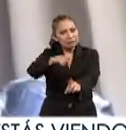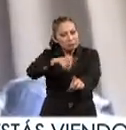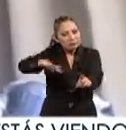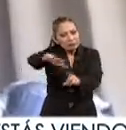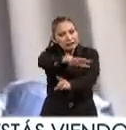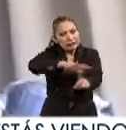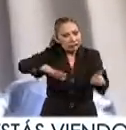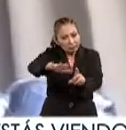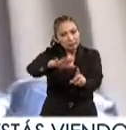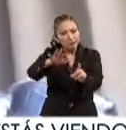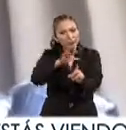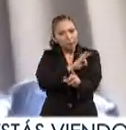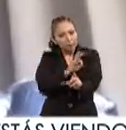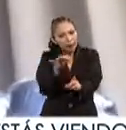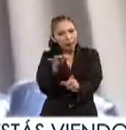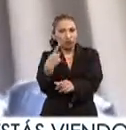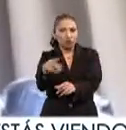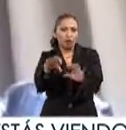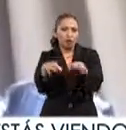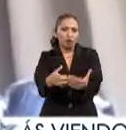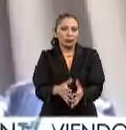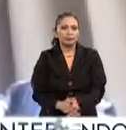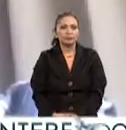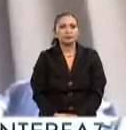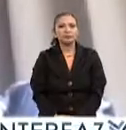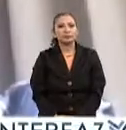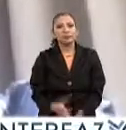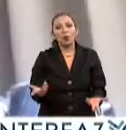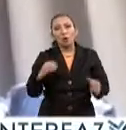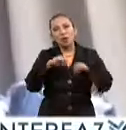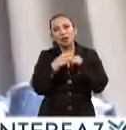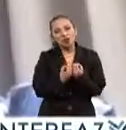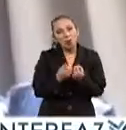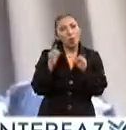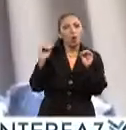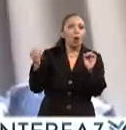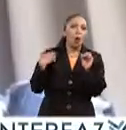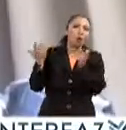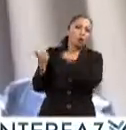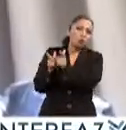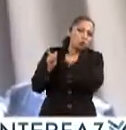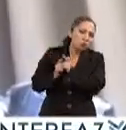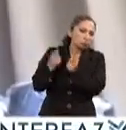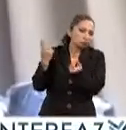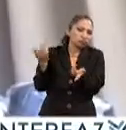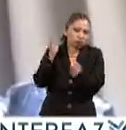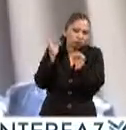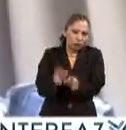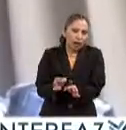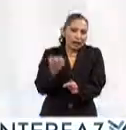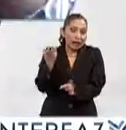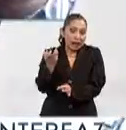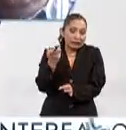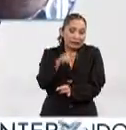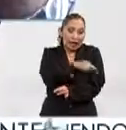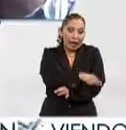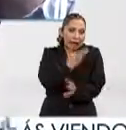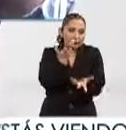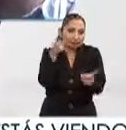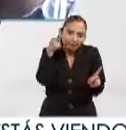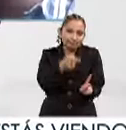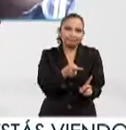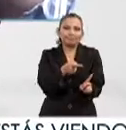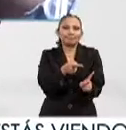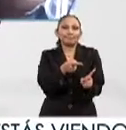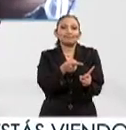específica viable en sus propias comunidades organizaciones colectivos efectivamente ese es uno